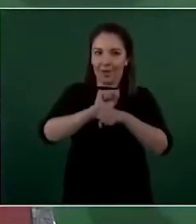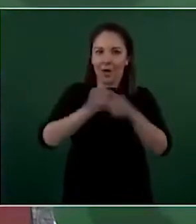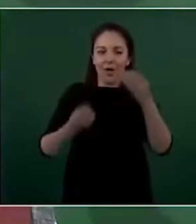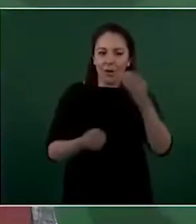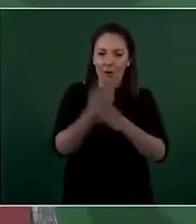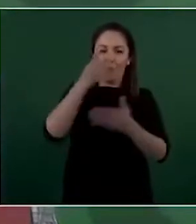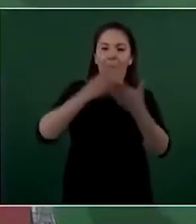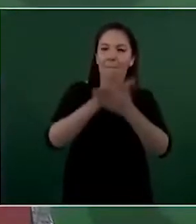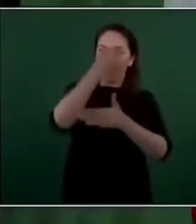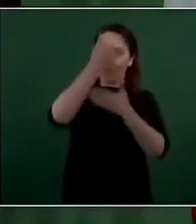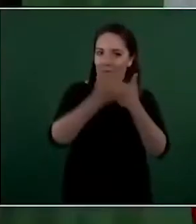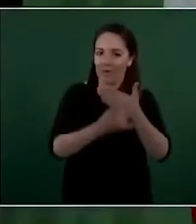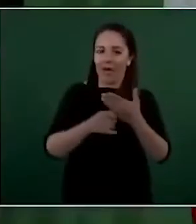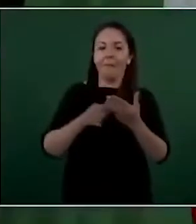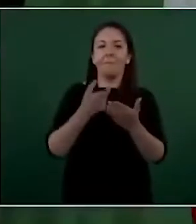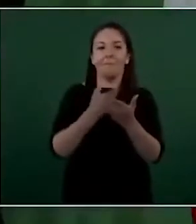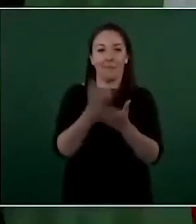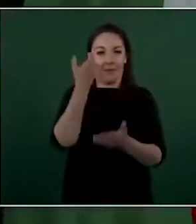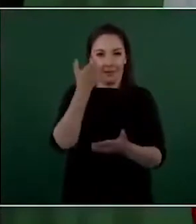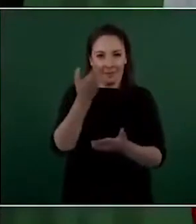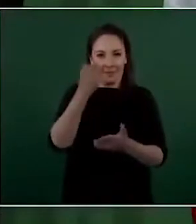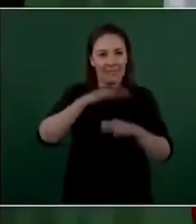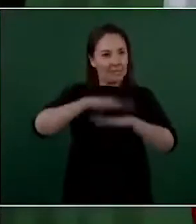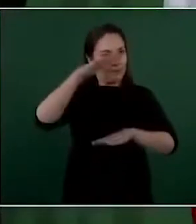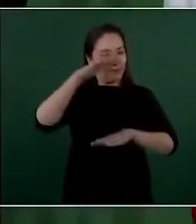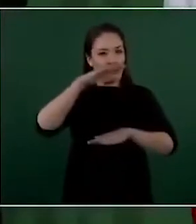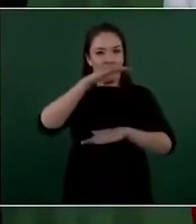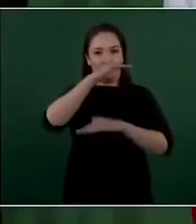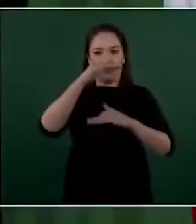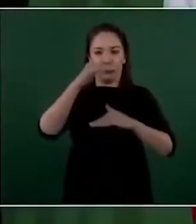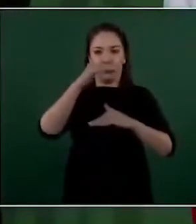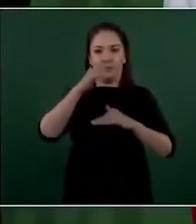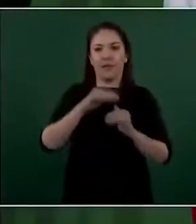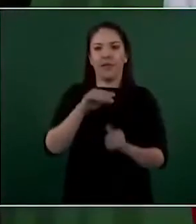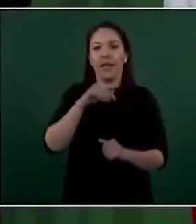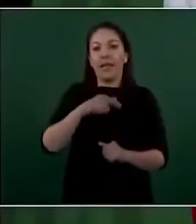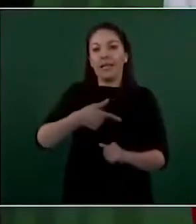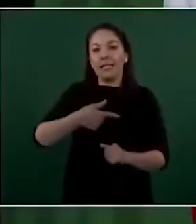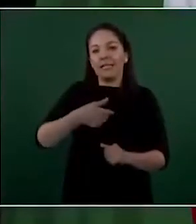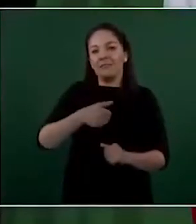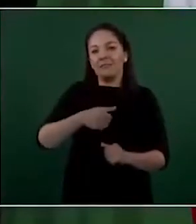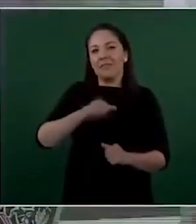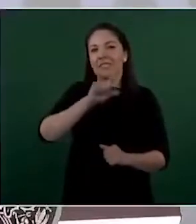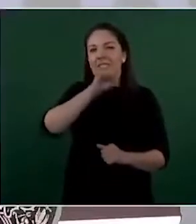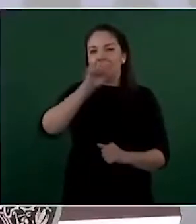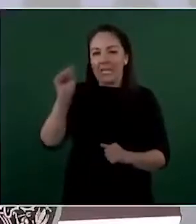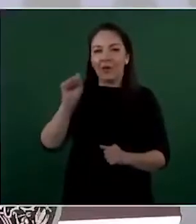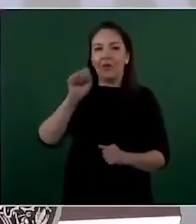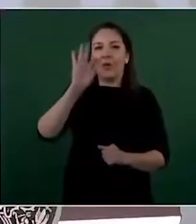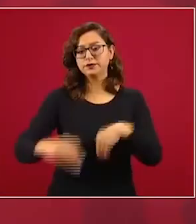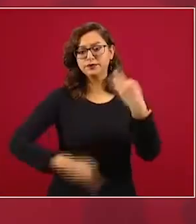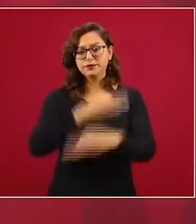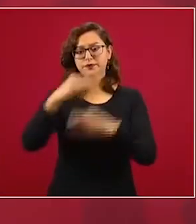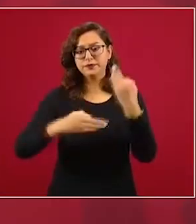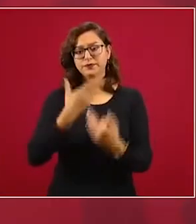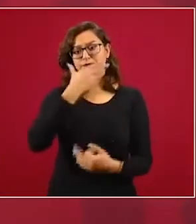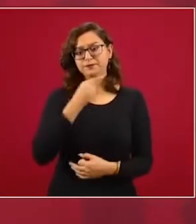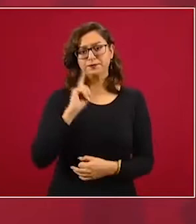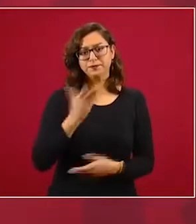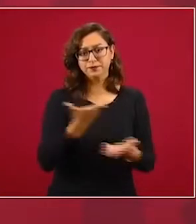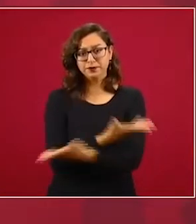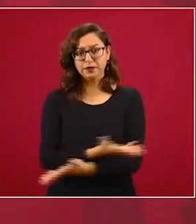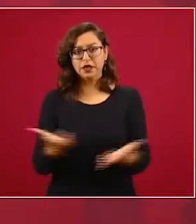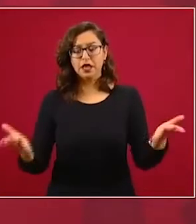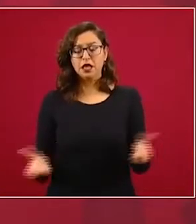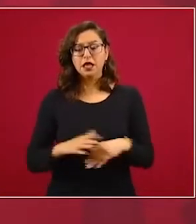chocolate en polvo y barra en las que se detectaron empaques con menos producto que el exhibido en sus etiquetas y otras que engañan con leyendas mal elaboradas,